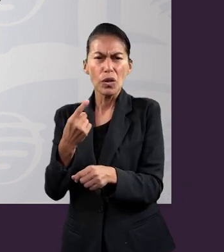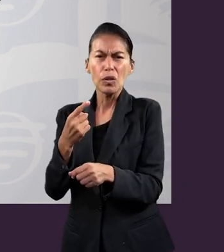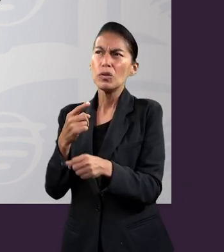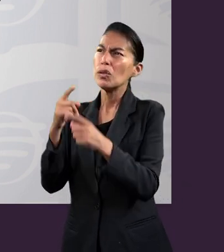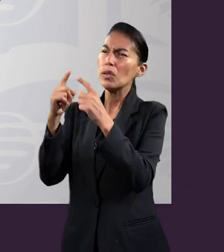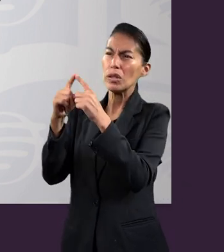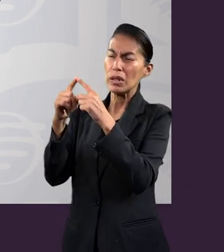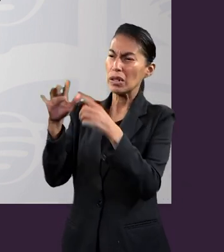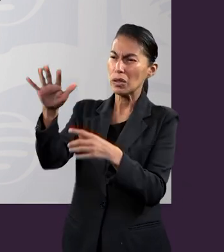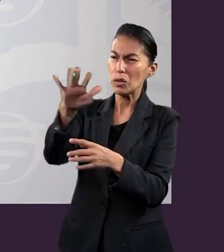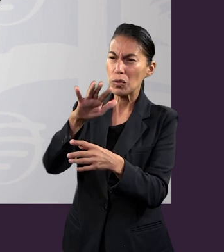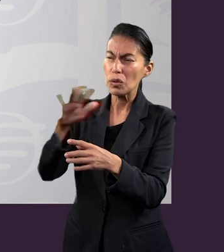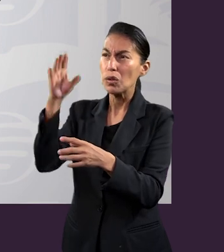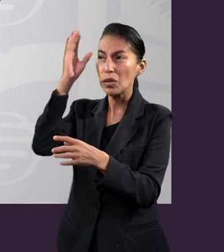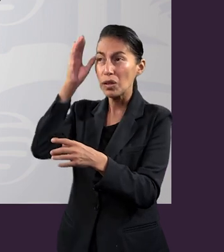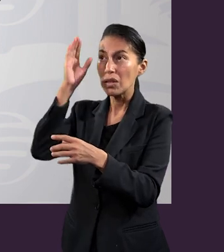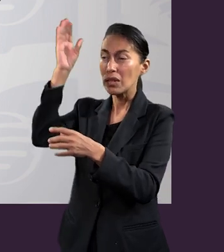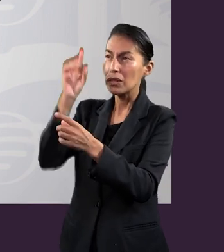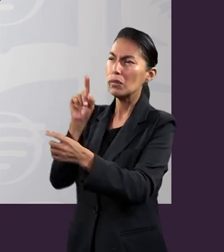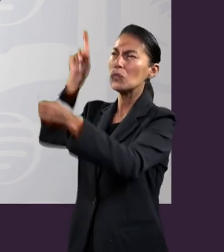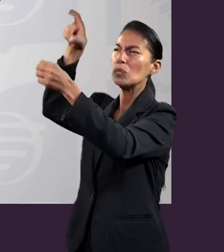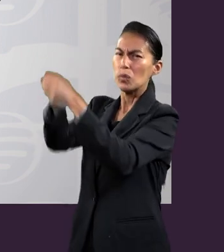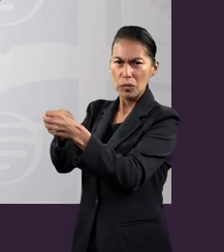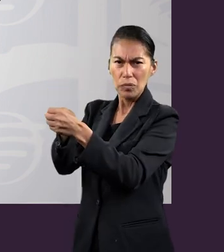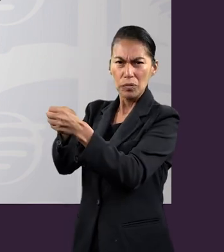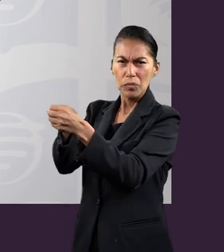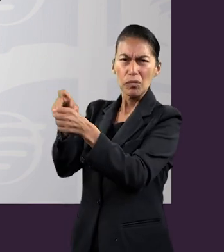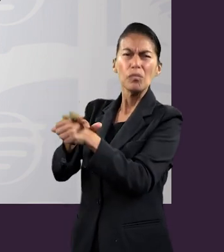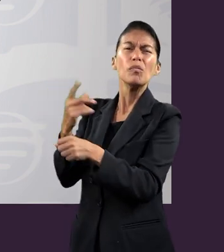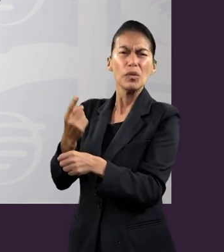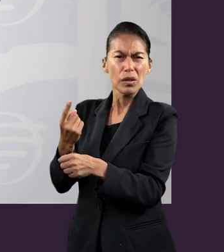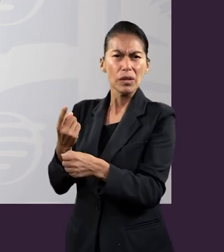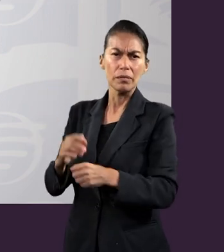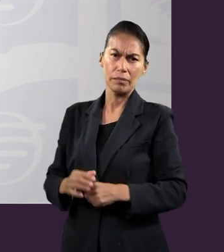de Dios? O la integración en la Iglesia de Dios.